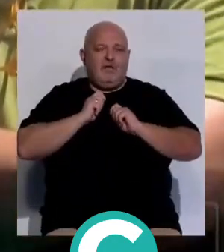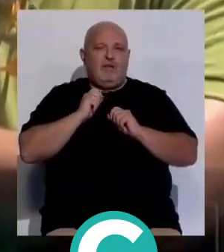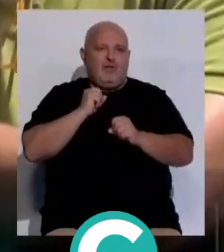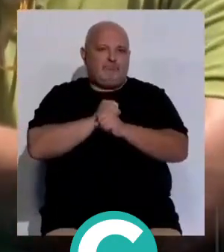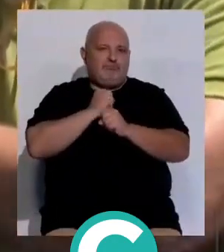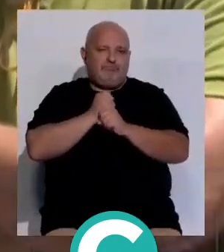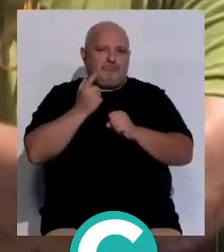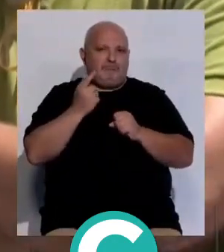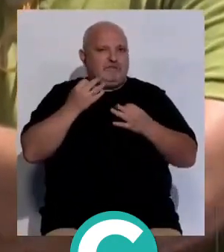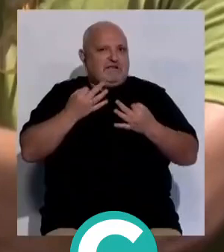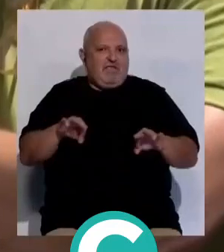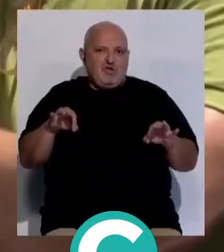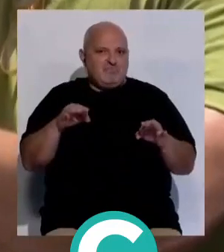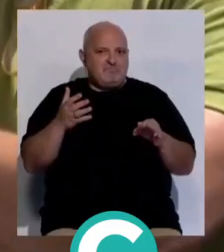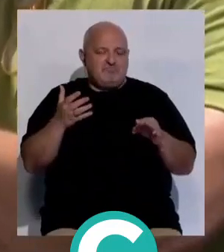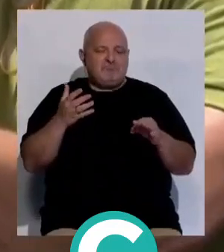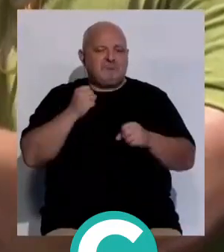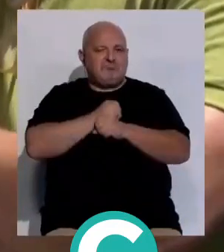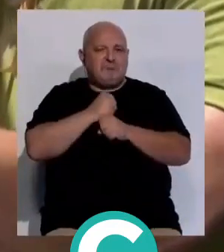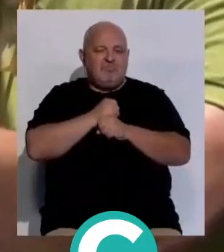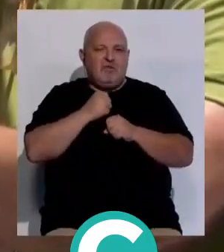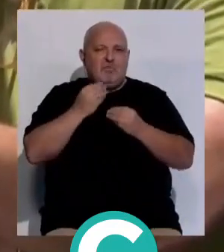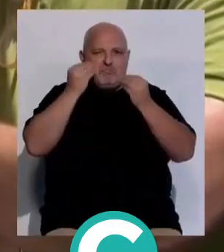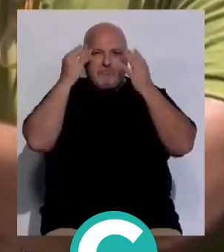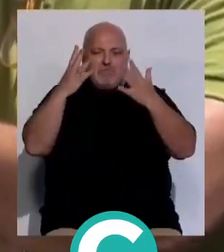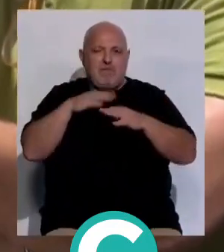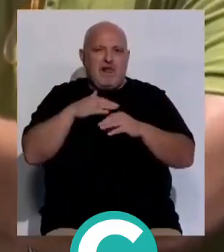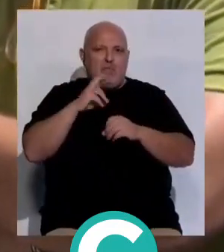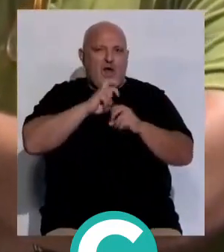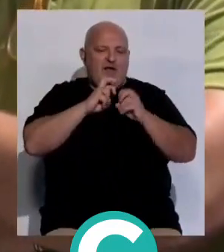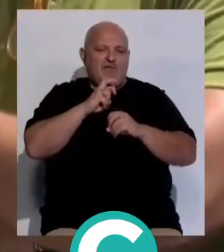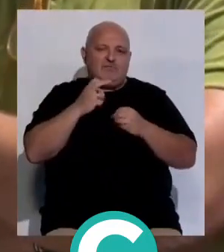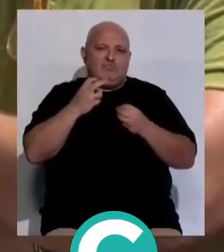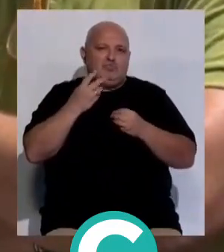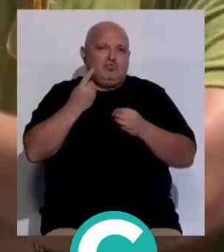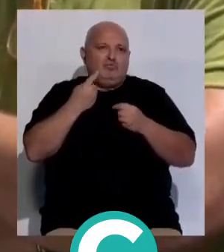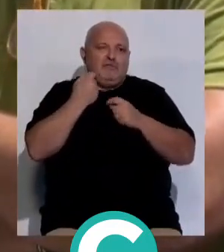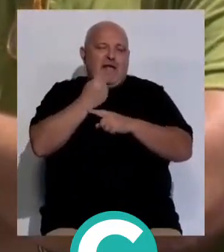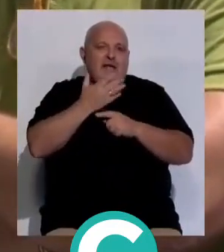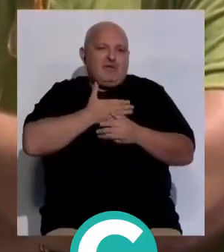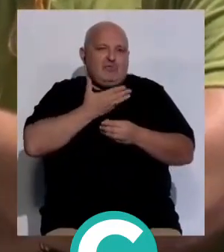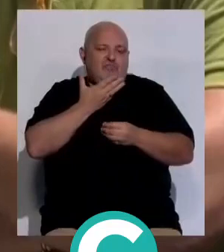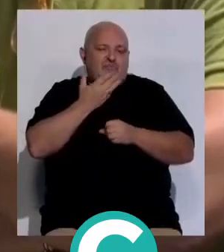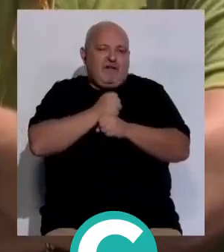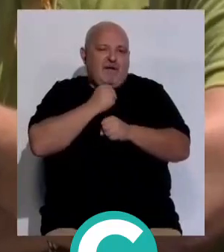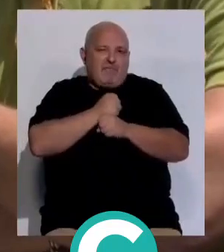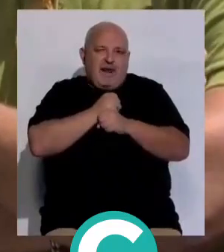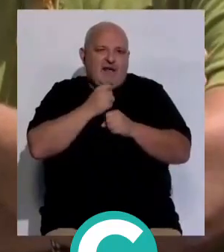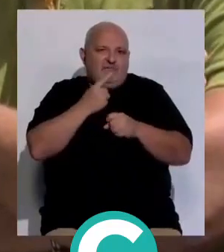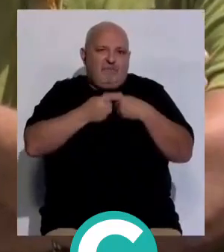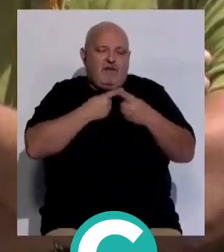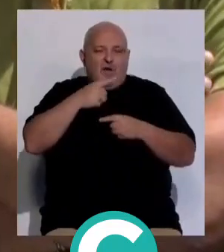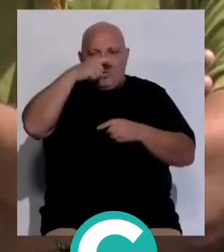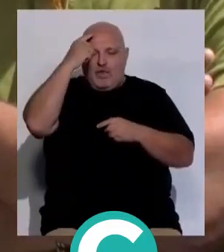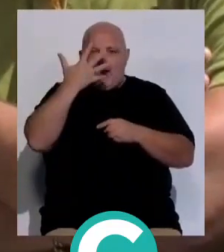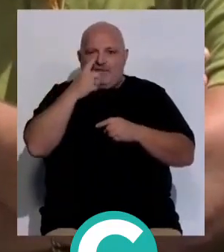obrero, una persona que trabajaba desde muy temprano para llevar el pan a su casa y por las tardes hacía carnaval, la